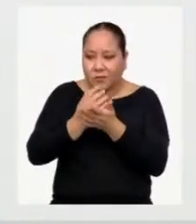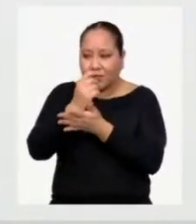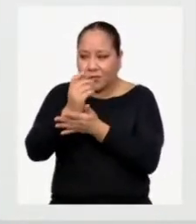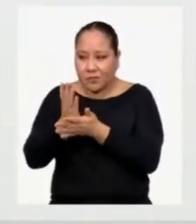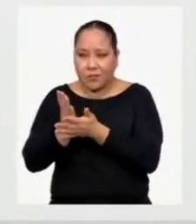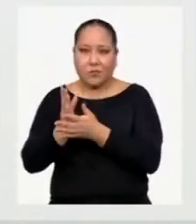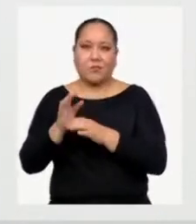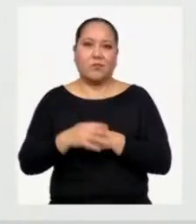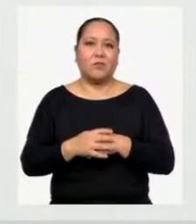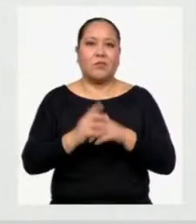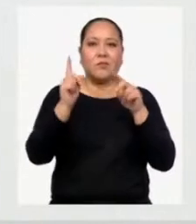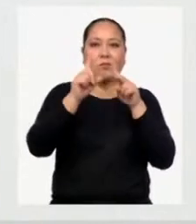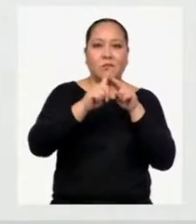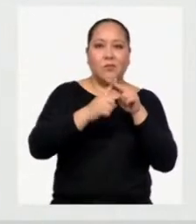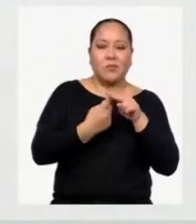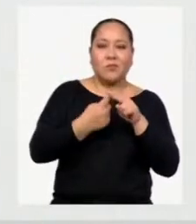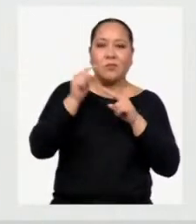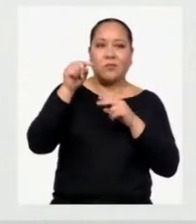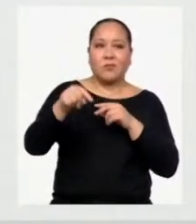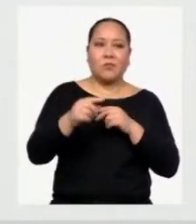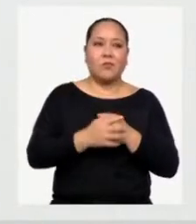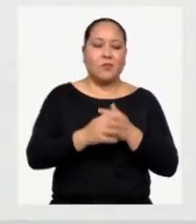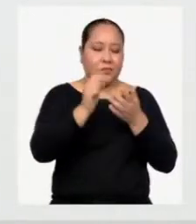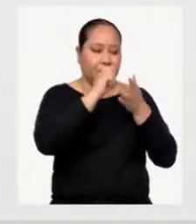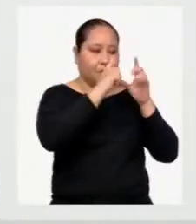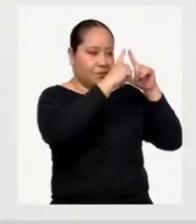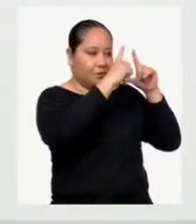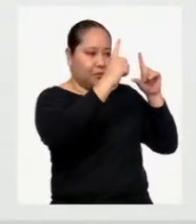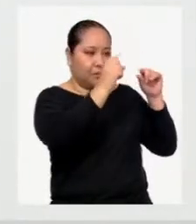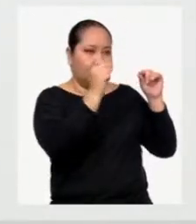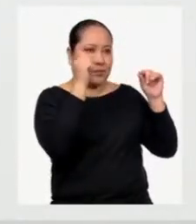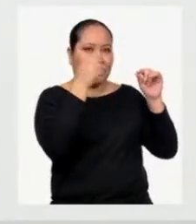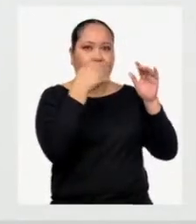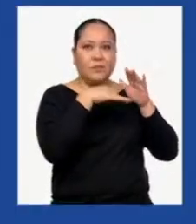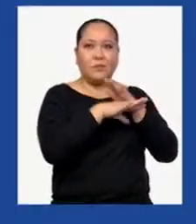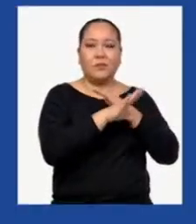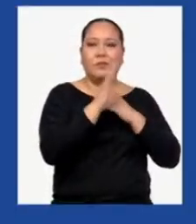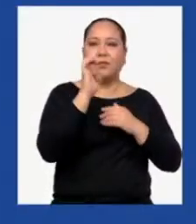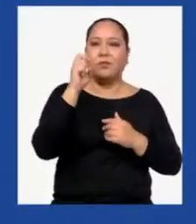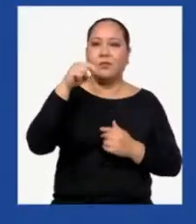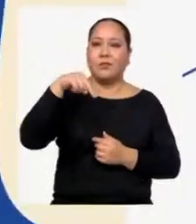Empezamos con el principio del artículo La entrada